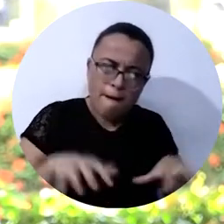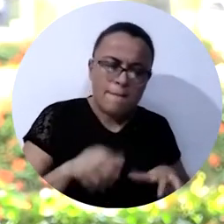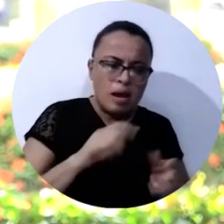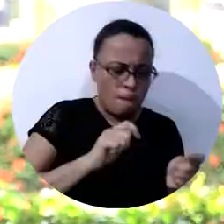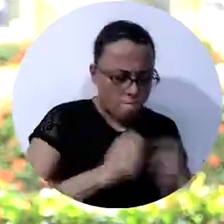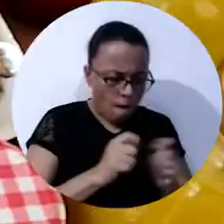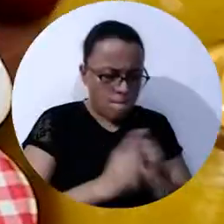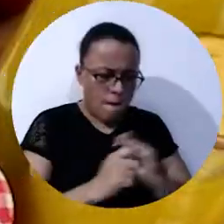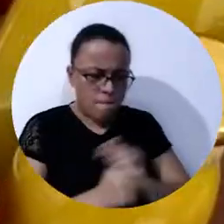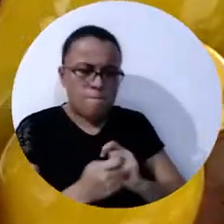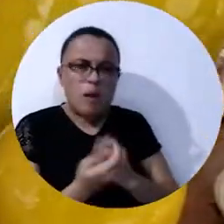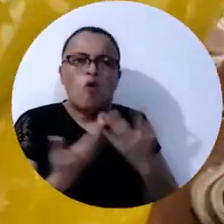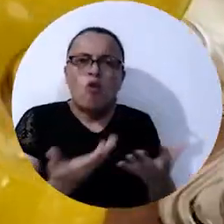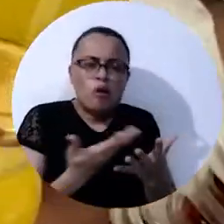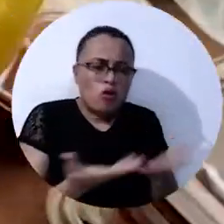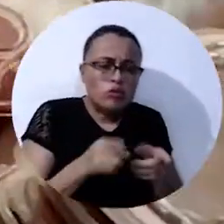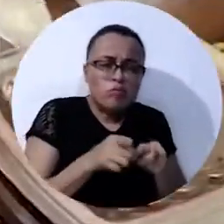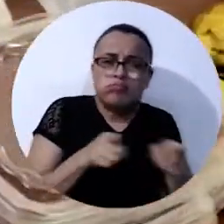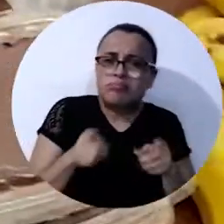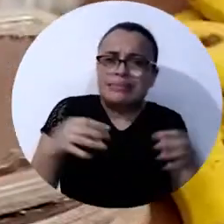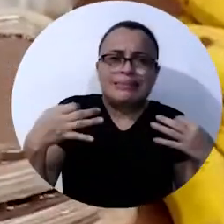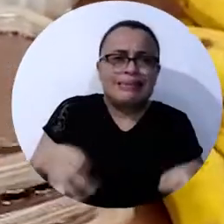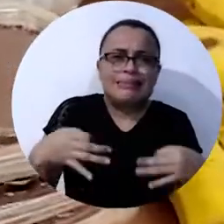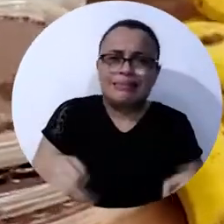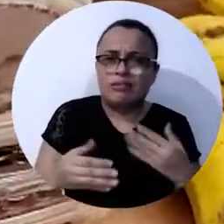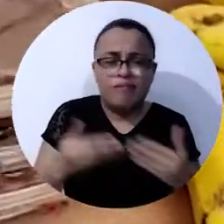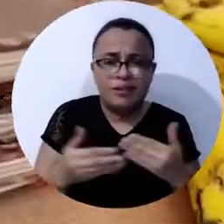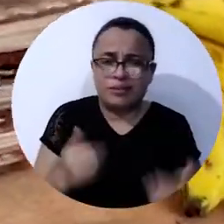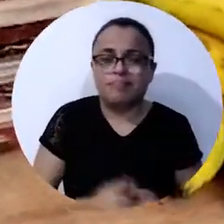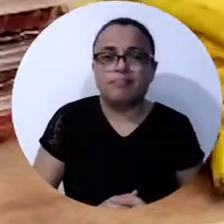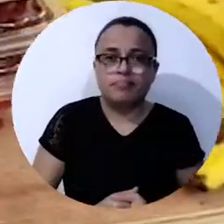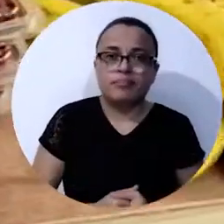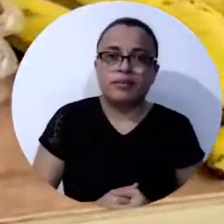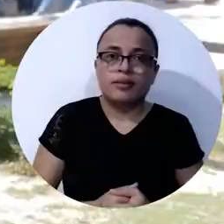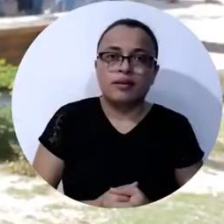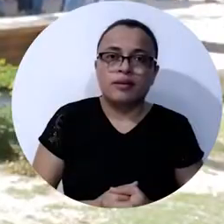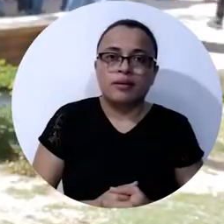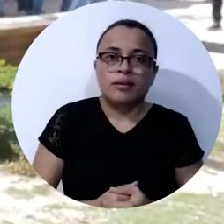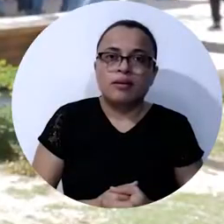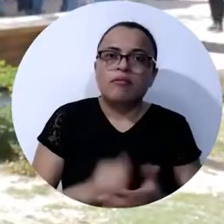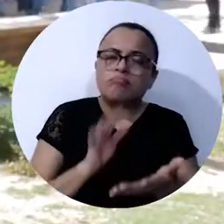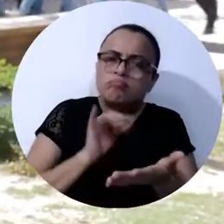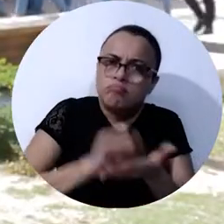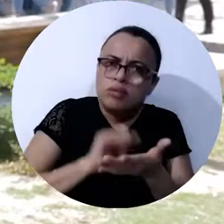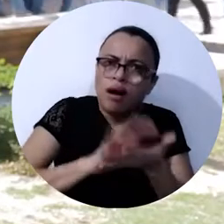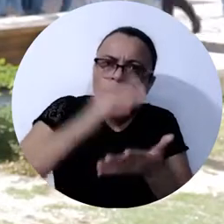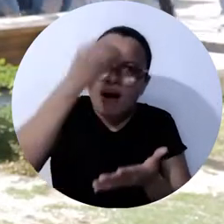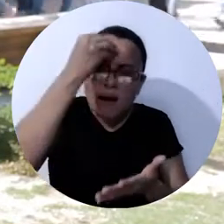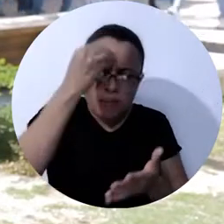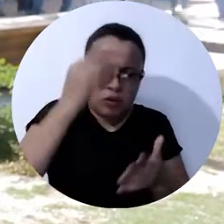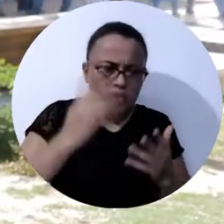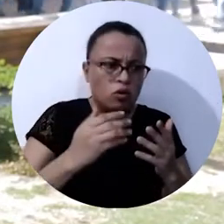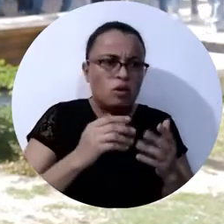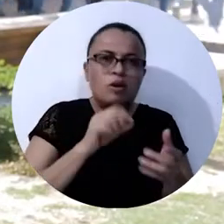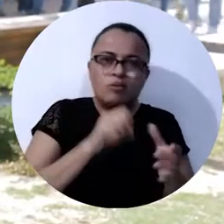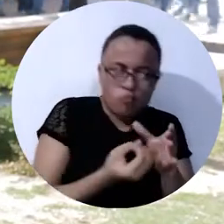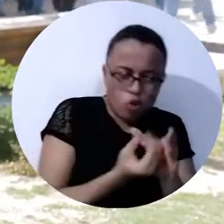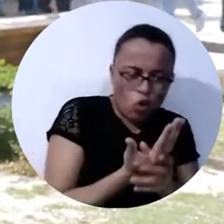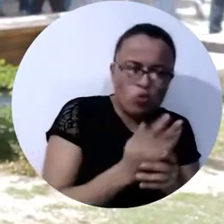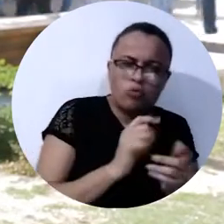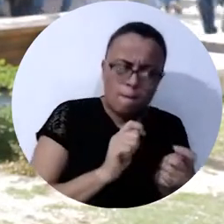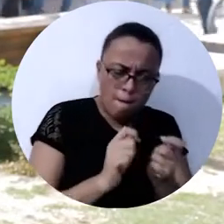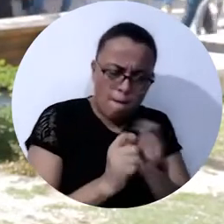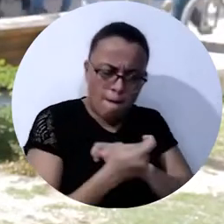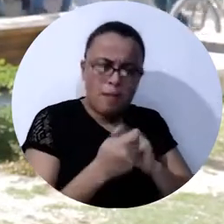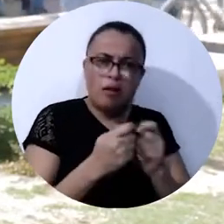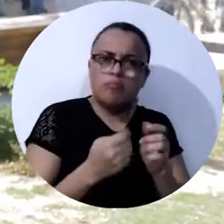en la transformación de productos, manejando equipos, o decirlo, de fácil prosecución. Hemos aprendido a hacer procesamiento del